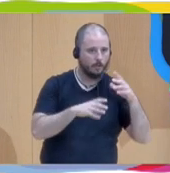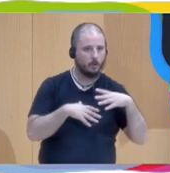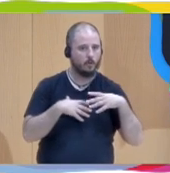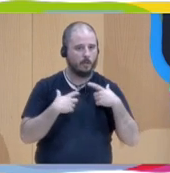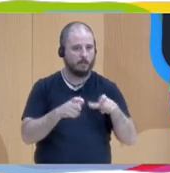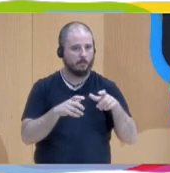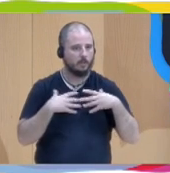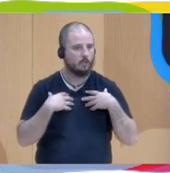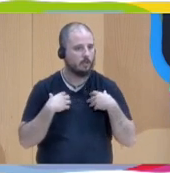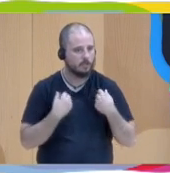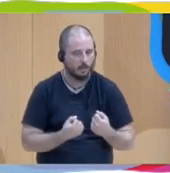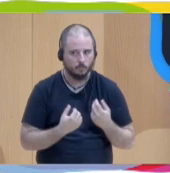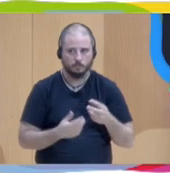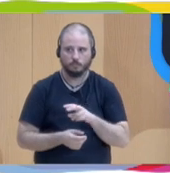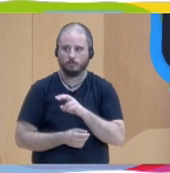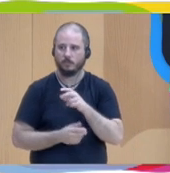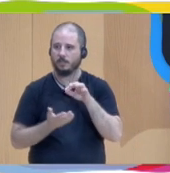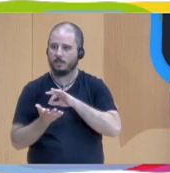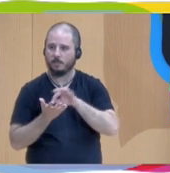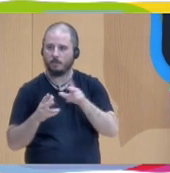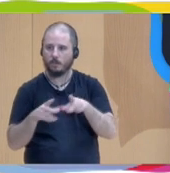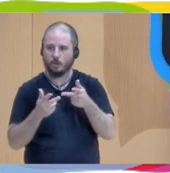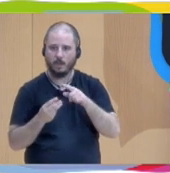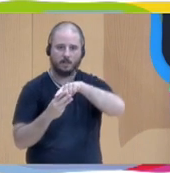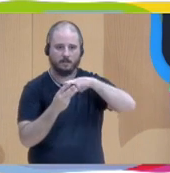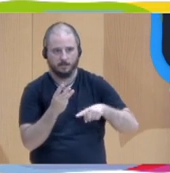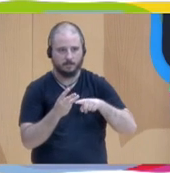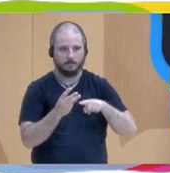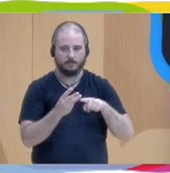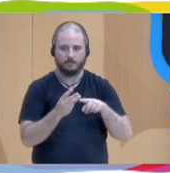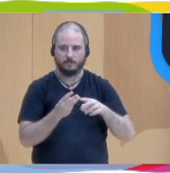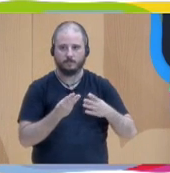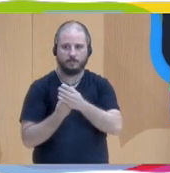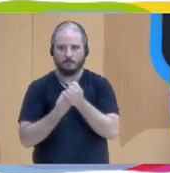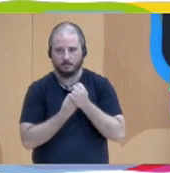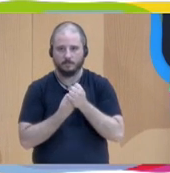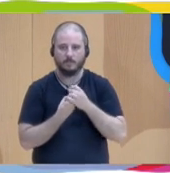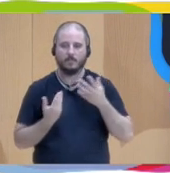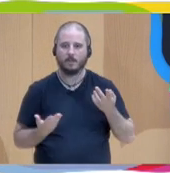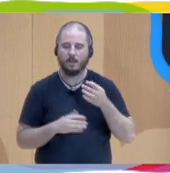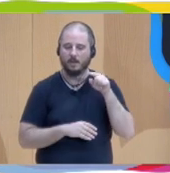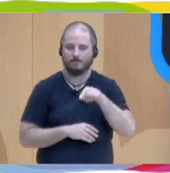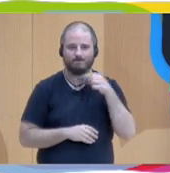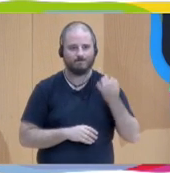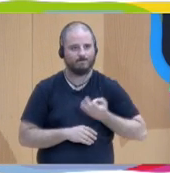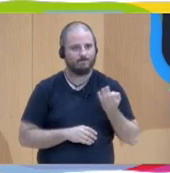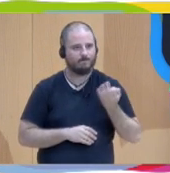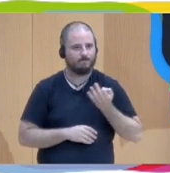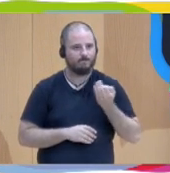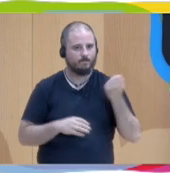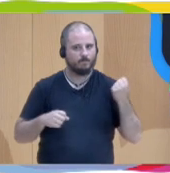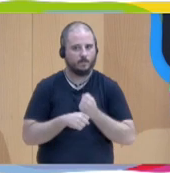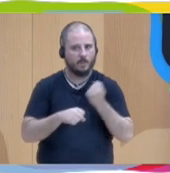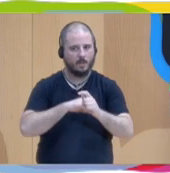y servicios sociales. Y entendemos que esa debe ser también una tarea